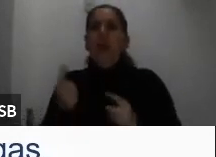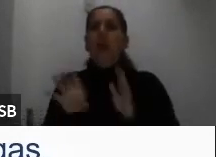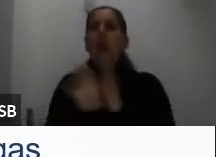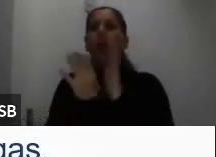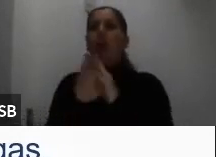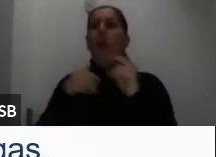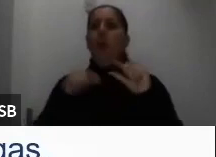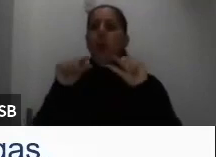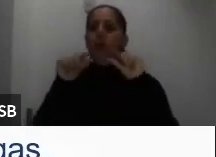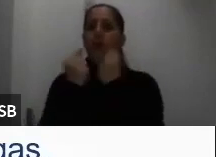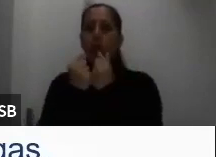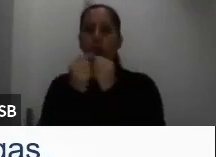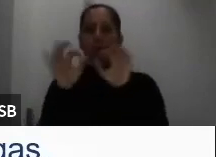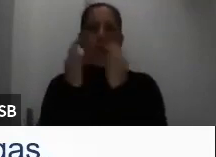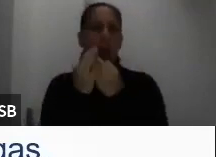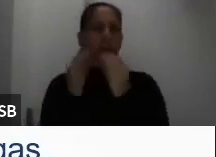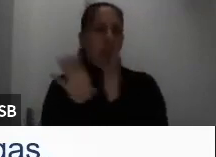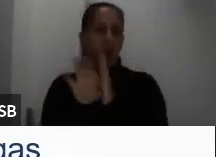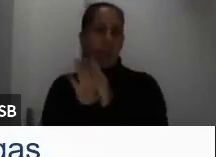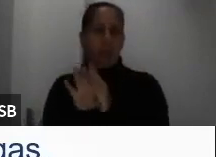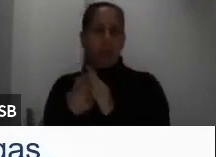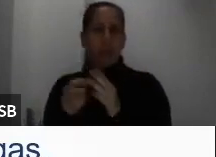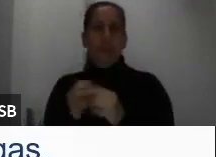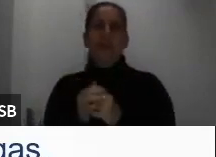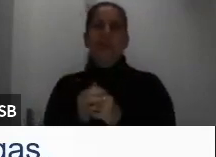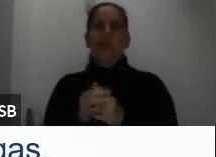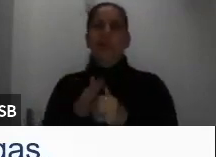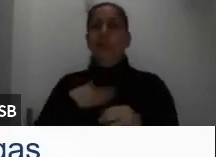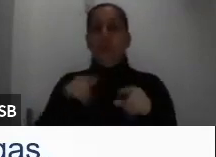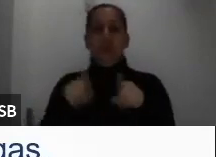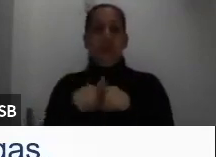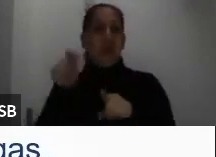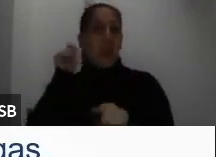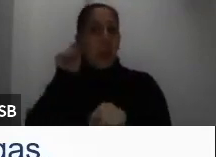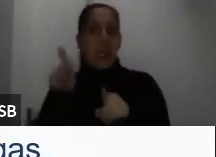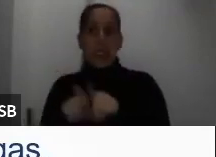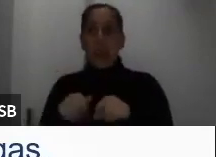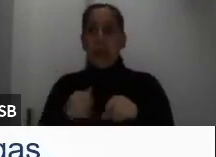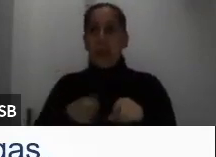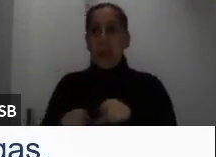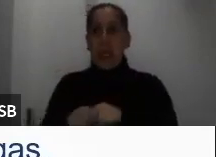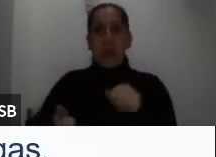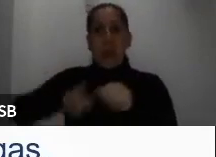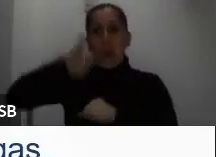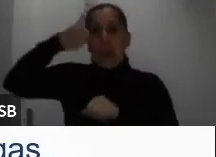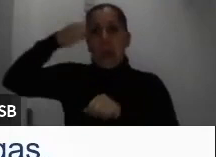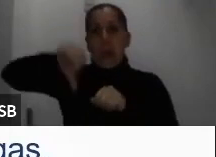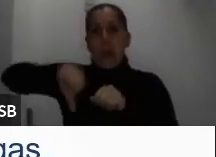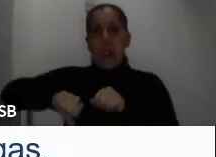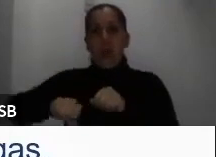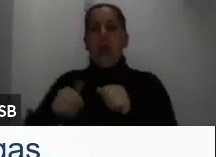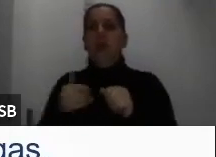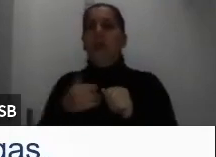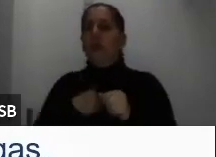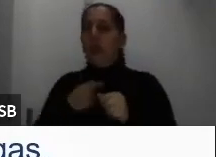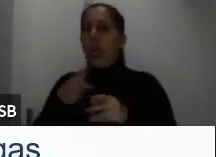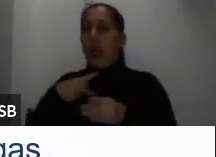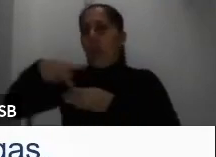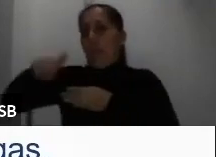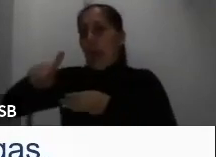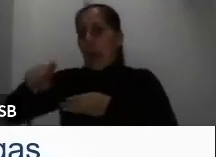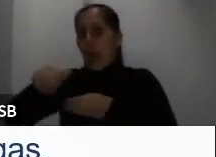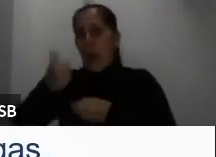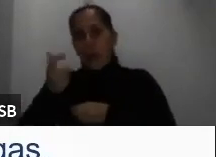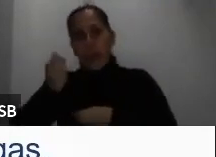familiar, ejemplo, mi hermana o mi hermano mayor o menor paga una pensión a otro grupo familiar,